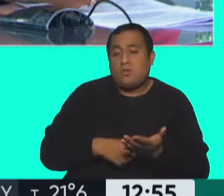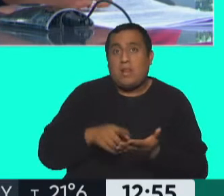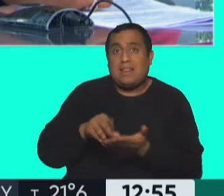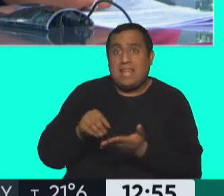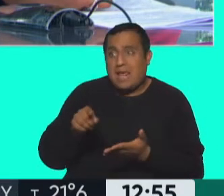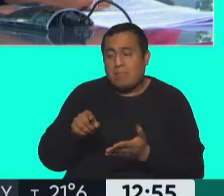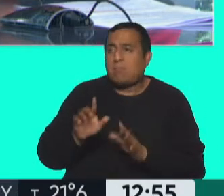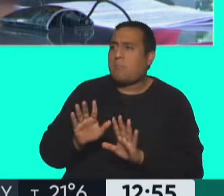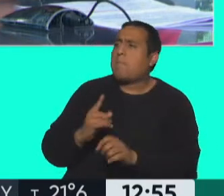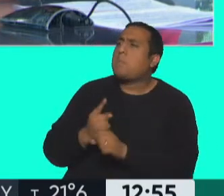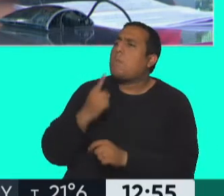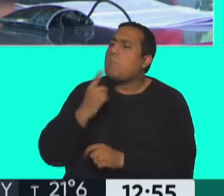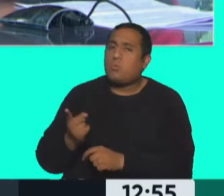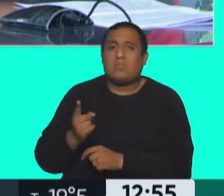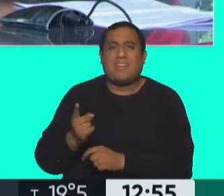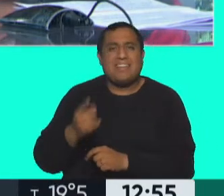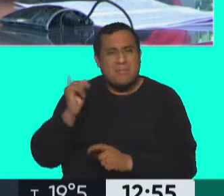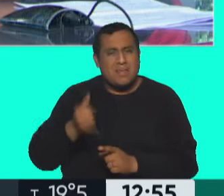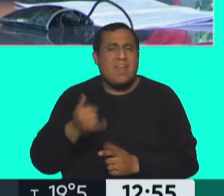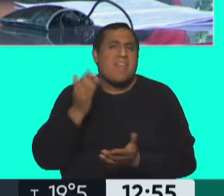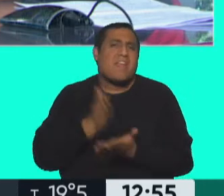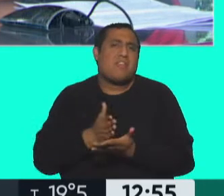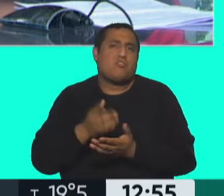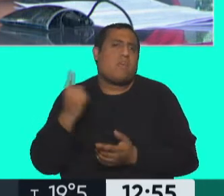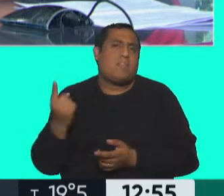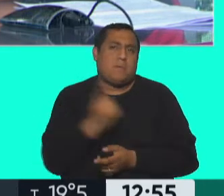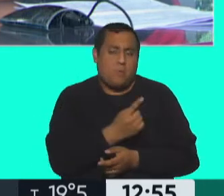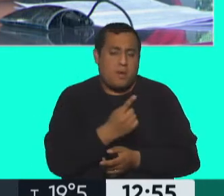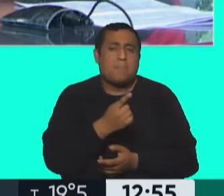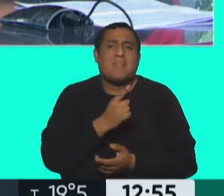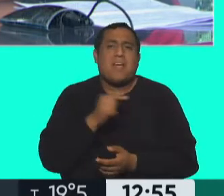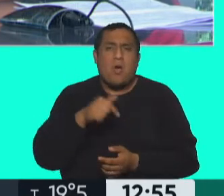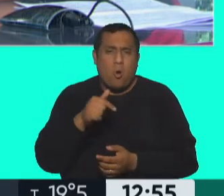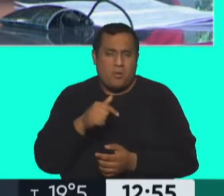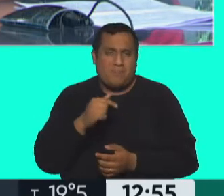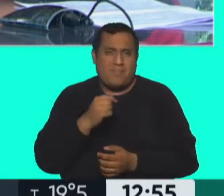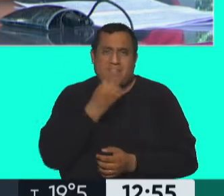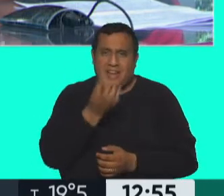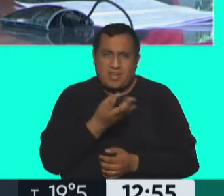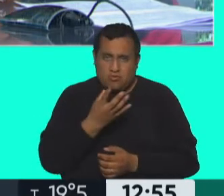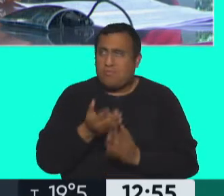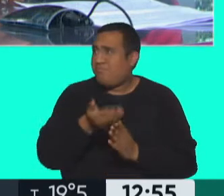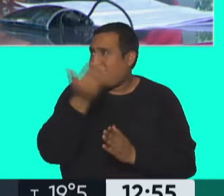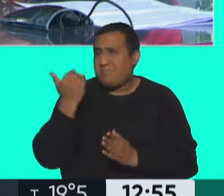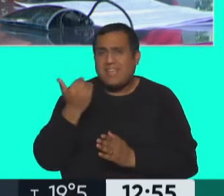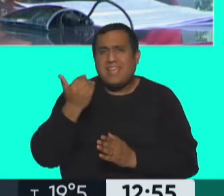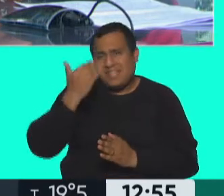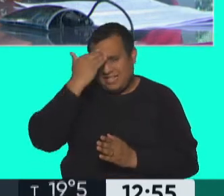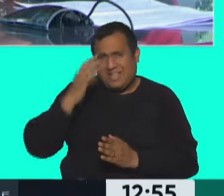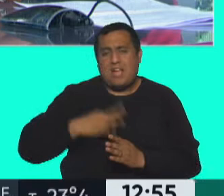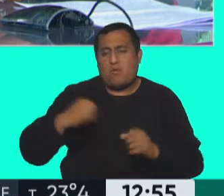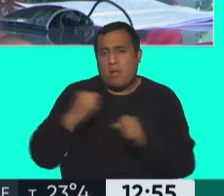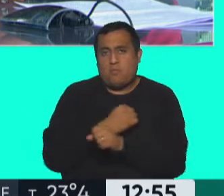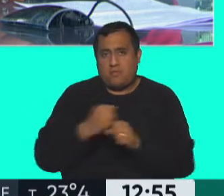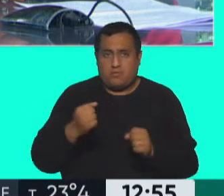afectarles. Y así como derechos individuales. Porque la declaración que estamos hoy celebrando, a 15 años de su aprobación